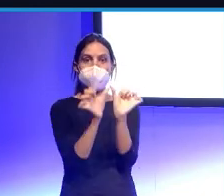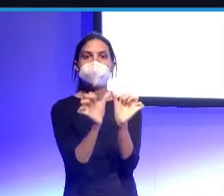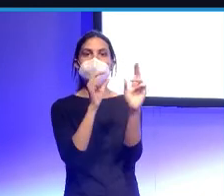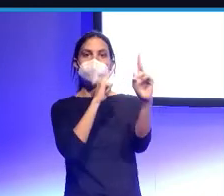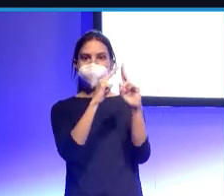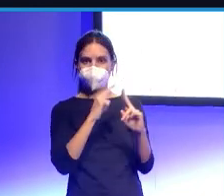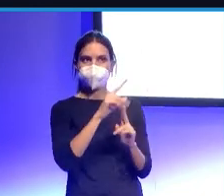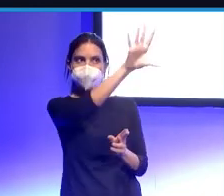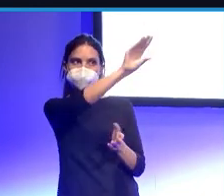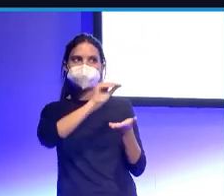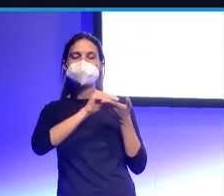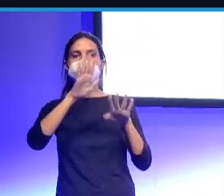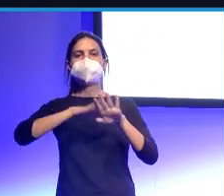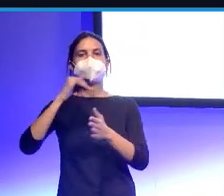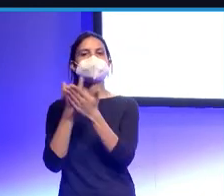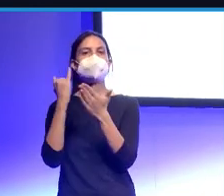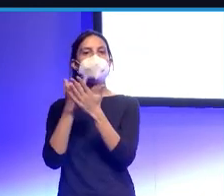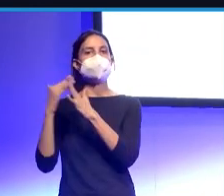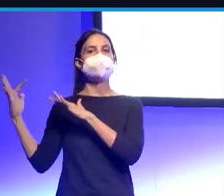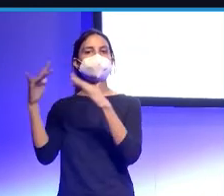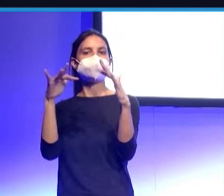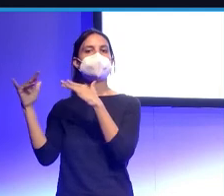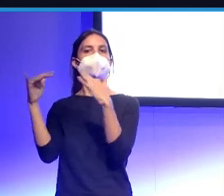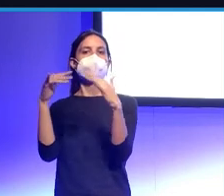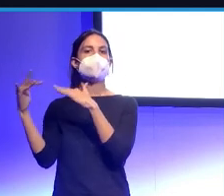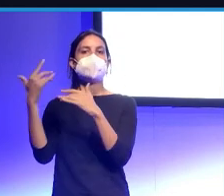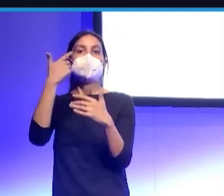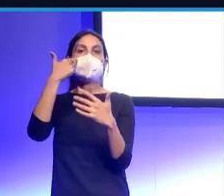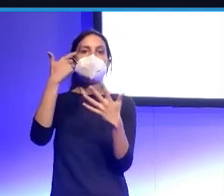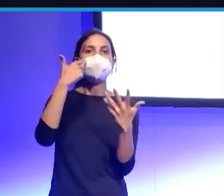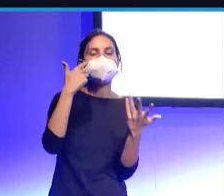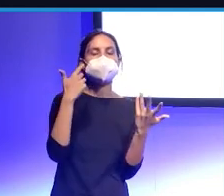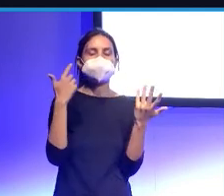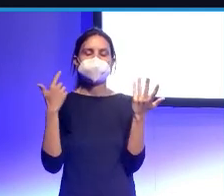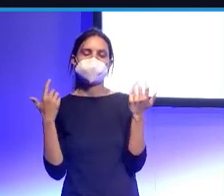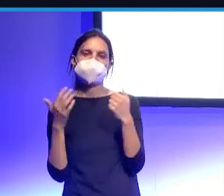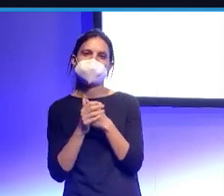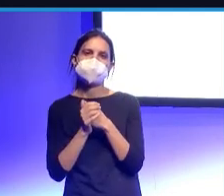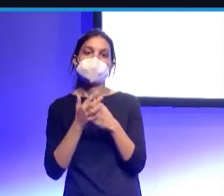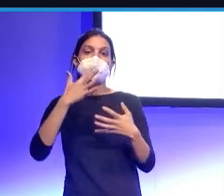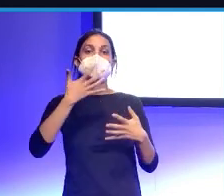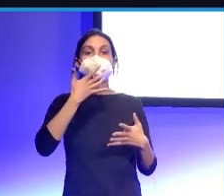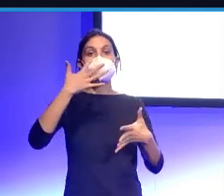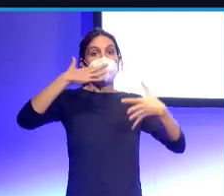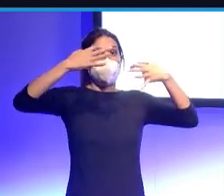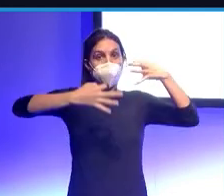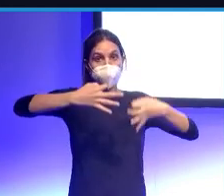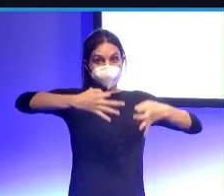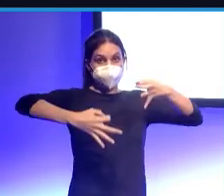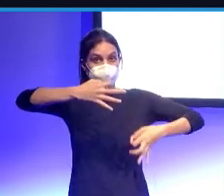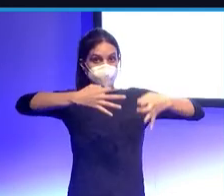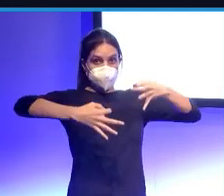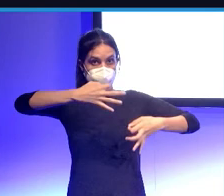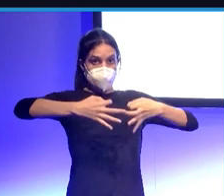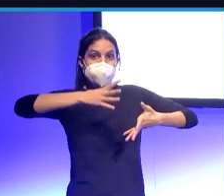y, digamos, simulamos esos partidos para que de alguna forma esto haya sido justo, ¿no? Digamos, la clasificación justa de la